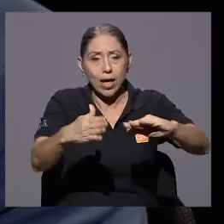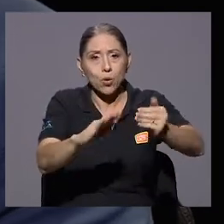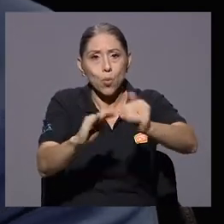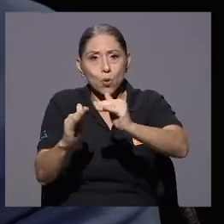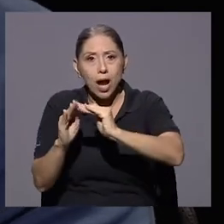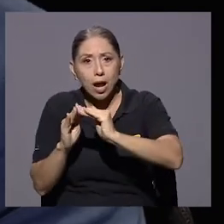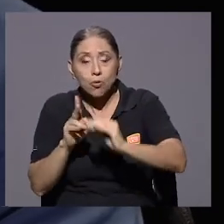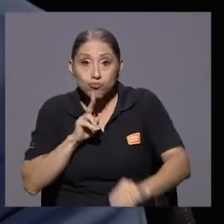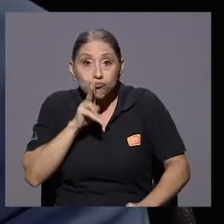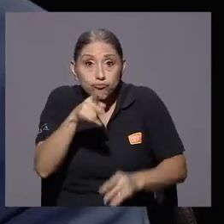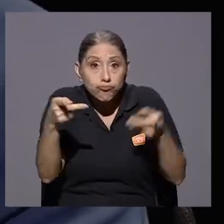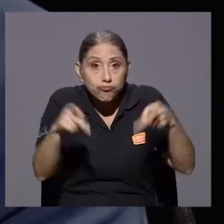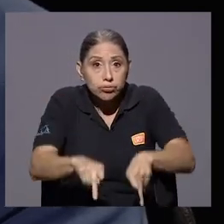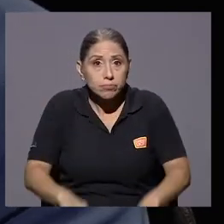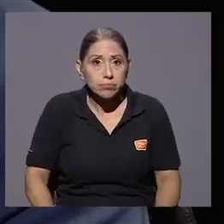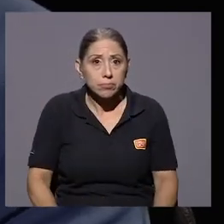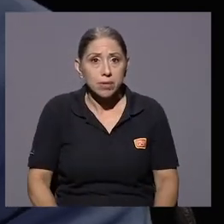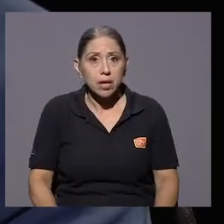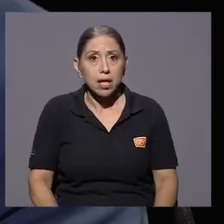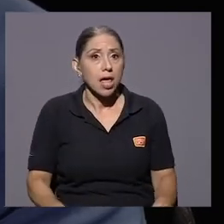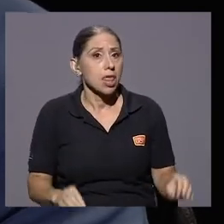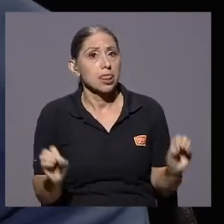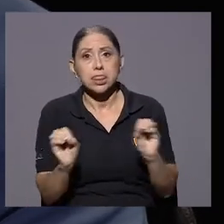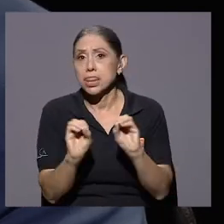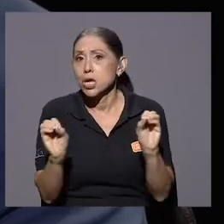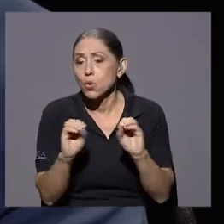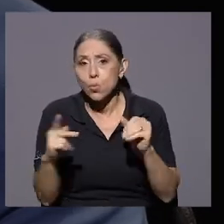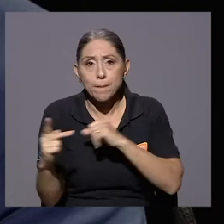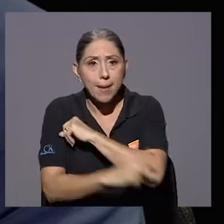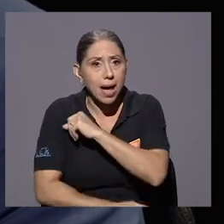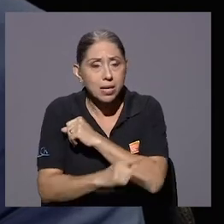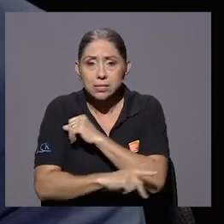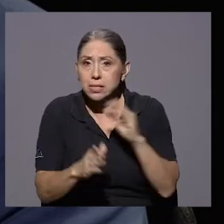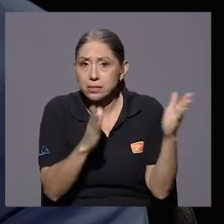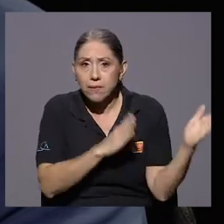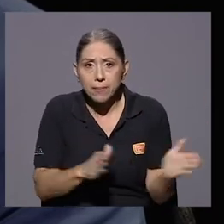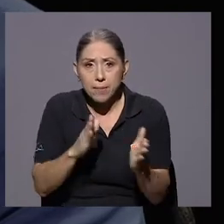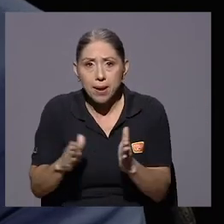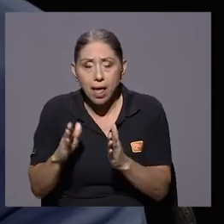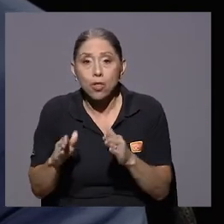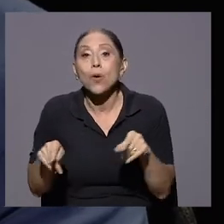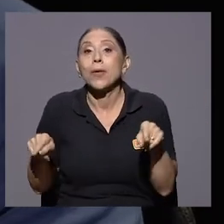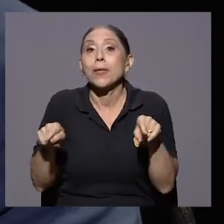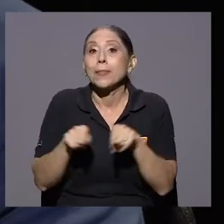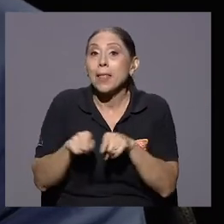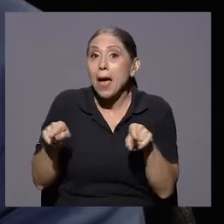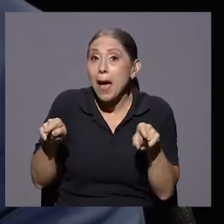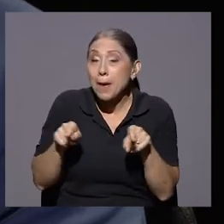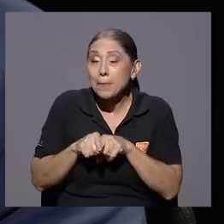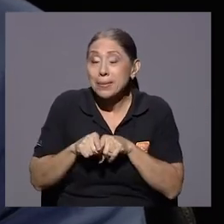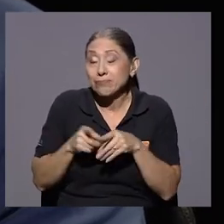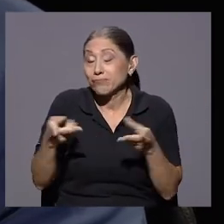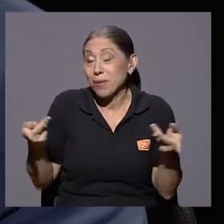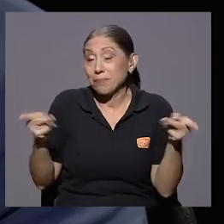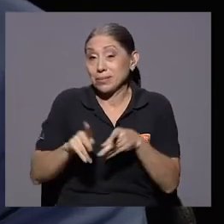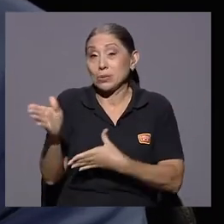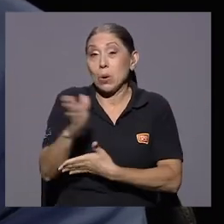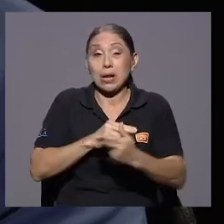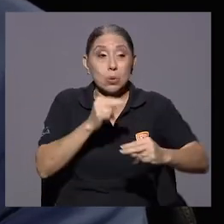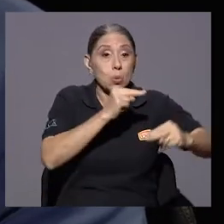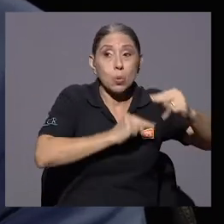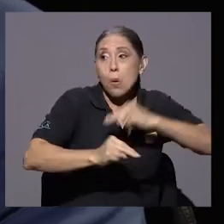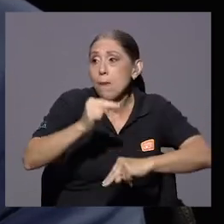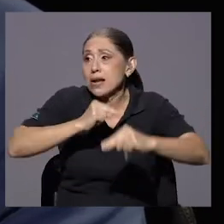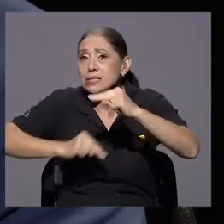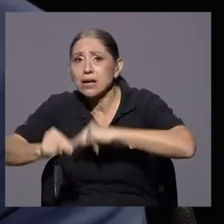Y ningún país estaba preparado. Aunado a ello, se dio una camisería comercial, ¿verdad?, con la